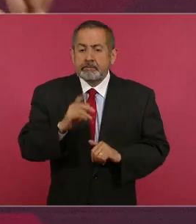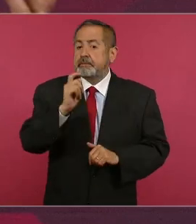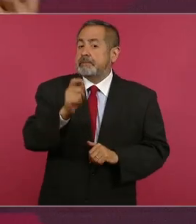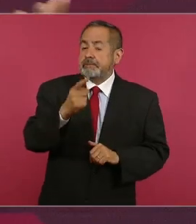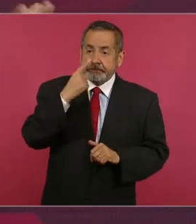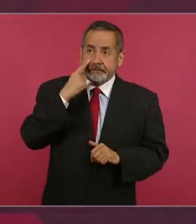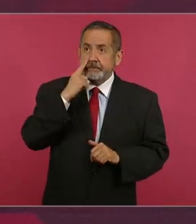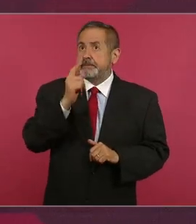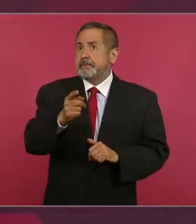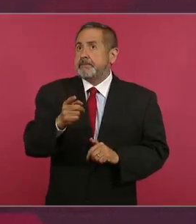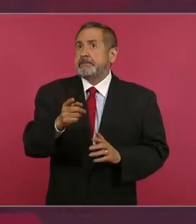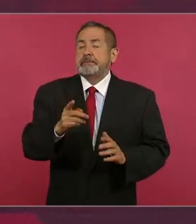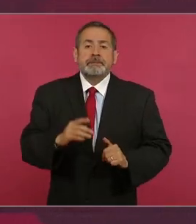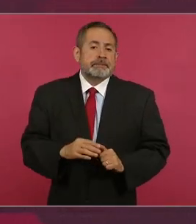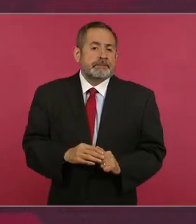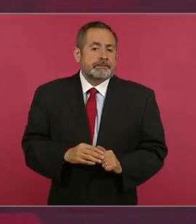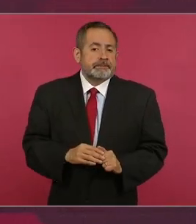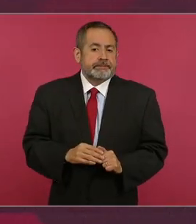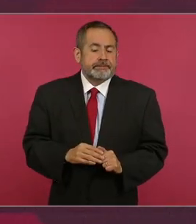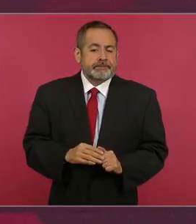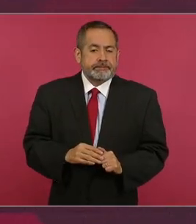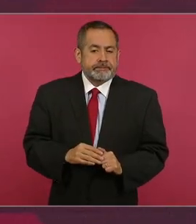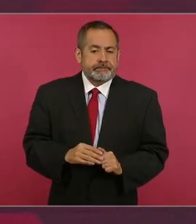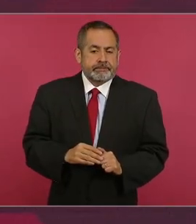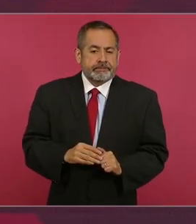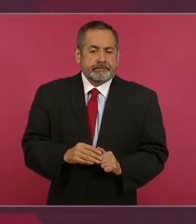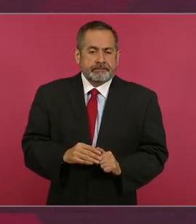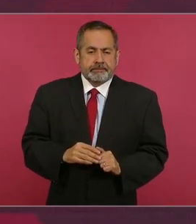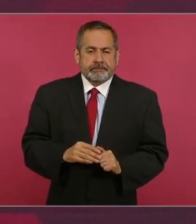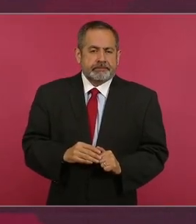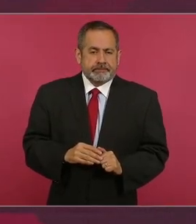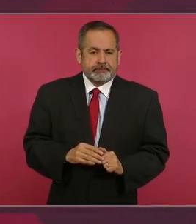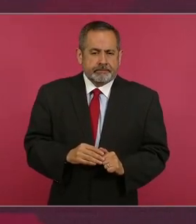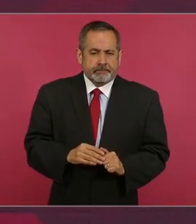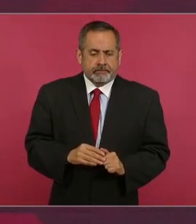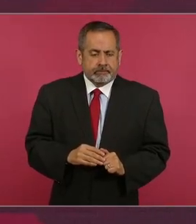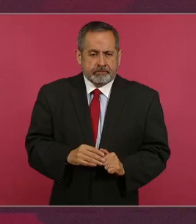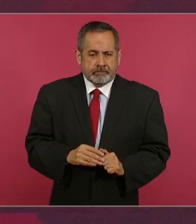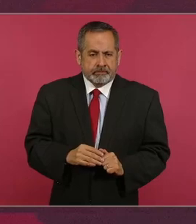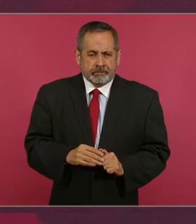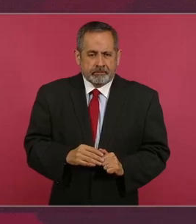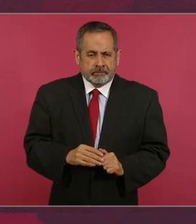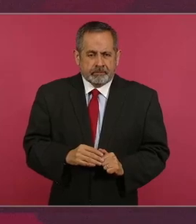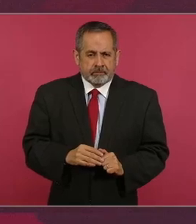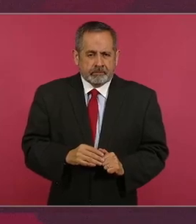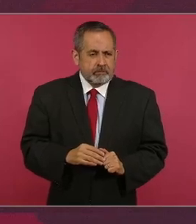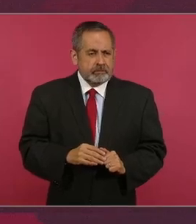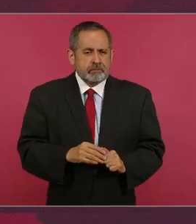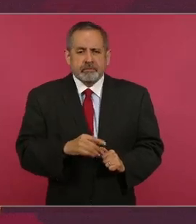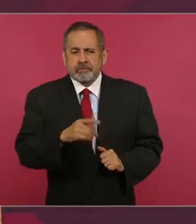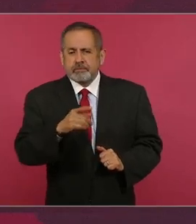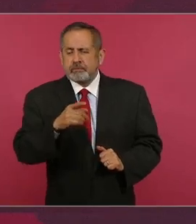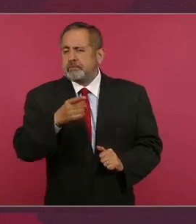no estén escuchando